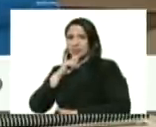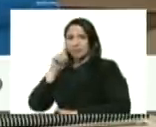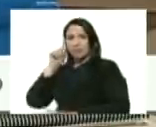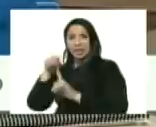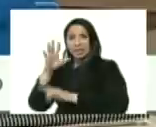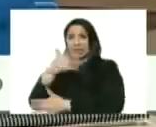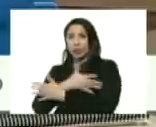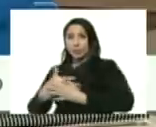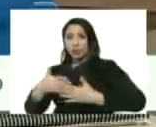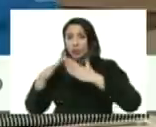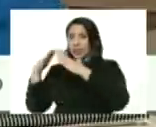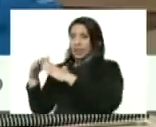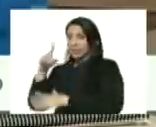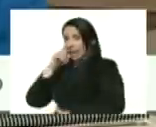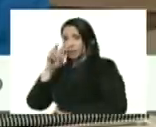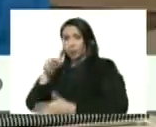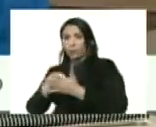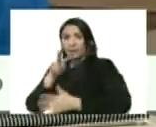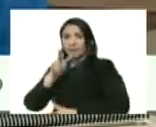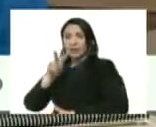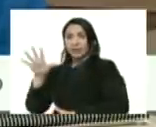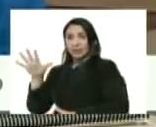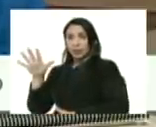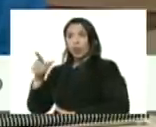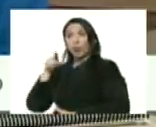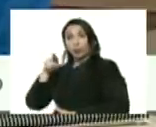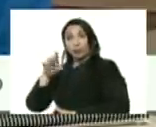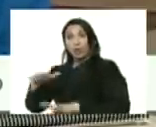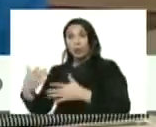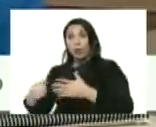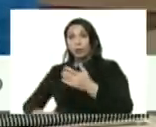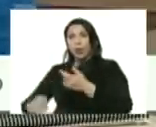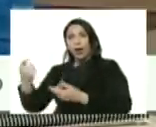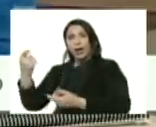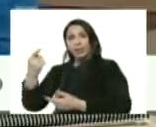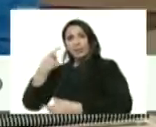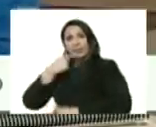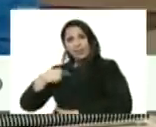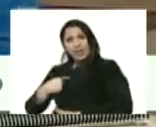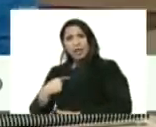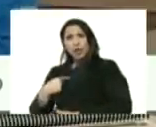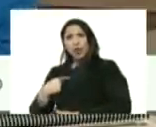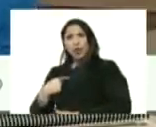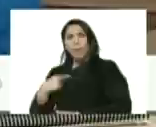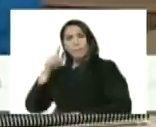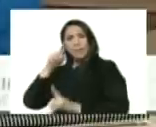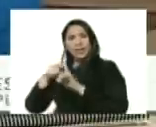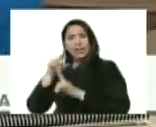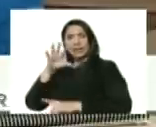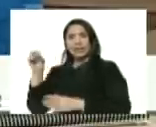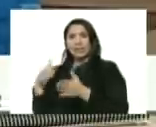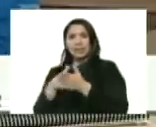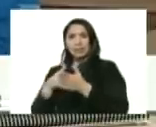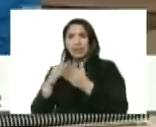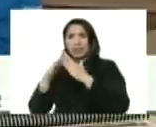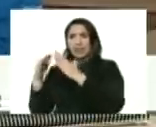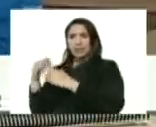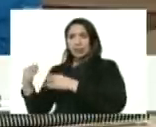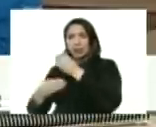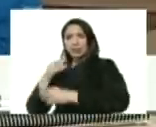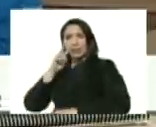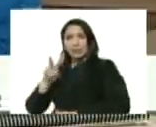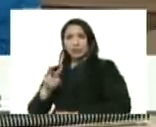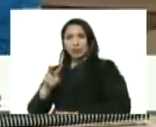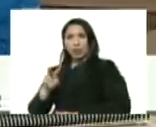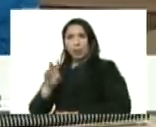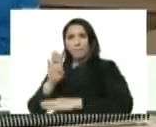de viviendas para el año 2025 porque usted cuando nos impuso la meta de las 500.000 viviendas lo hacía con una visión